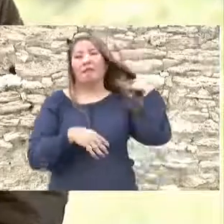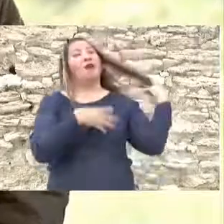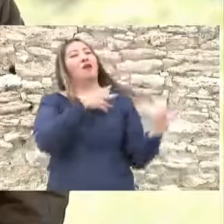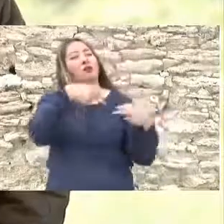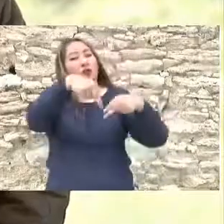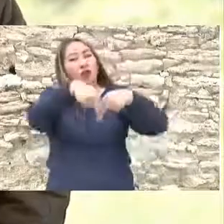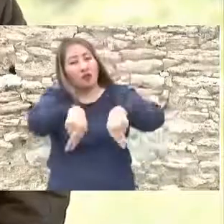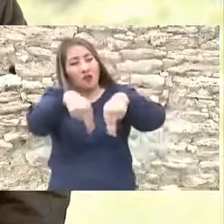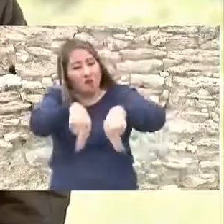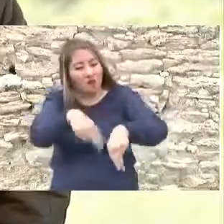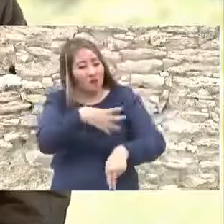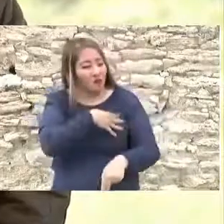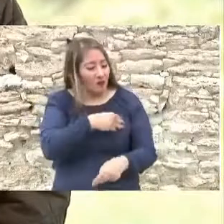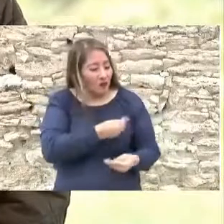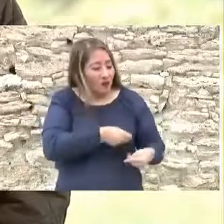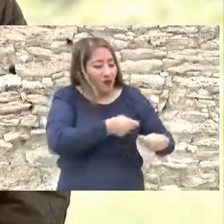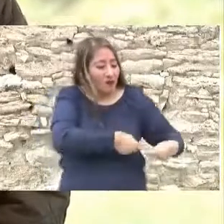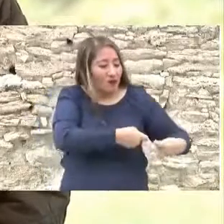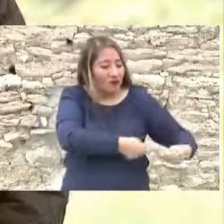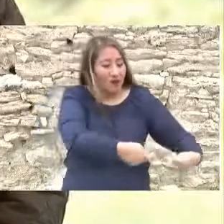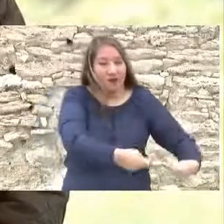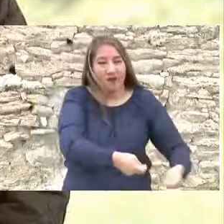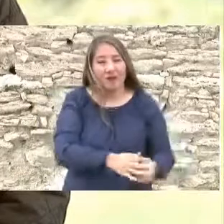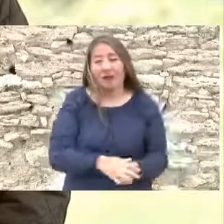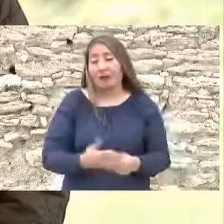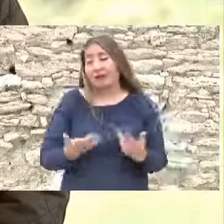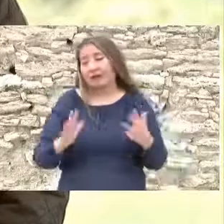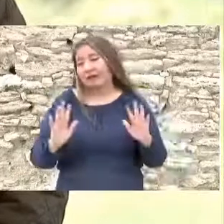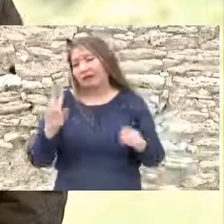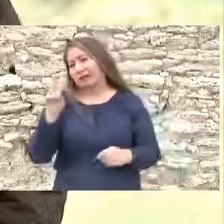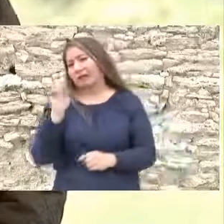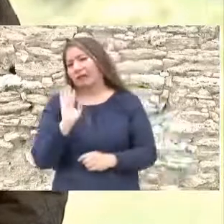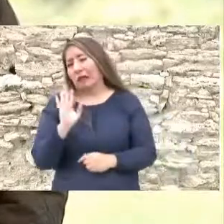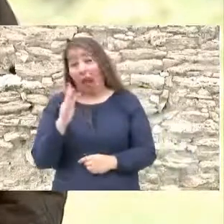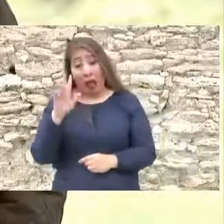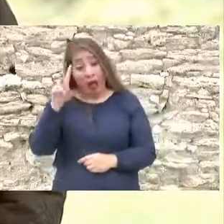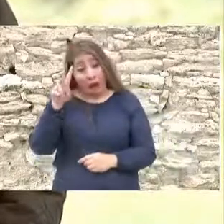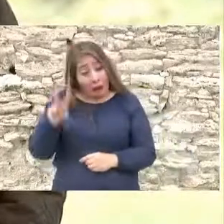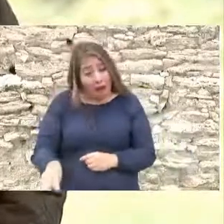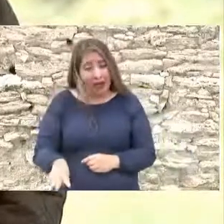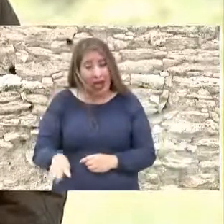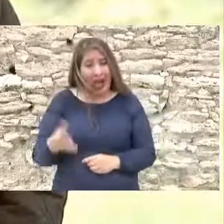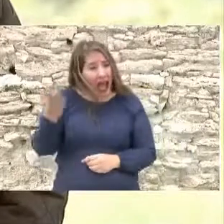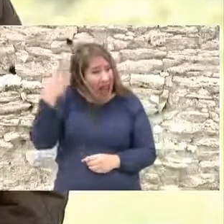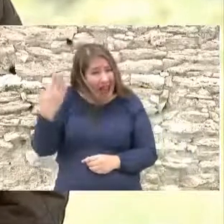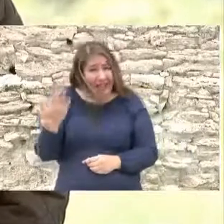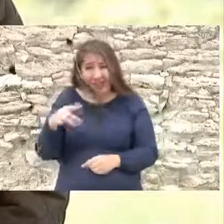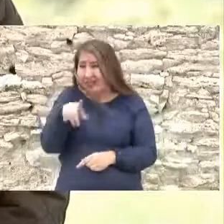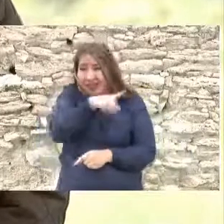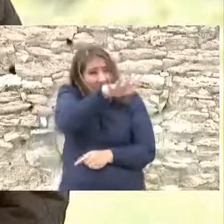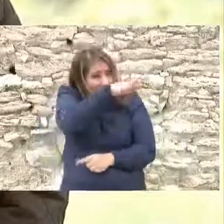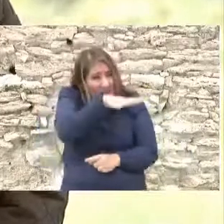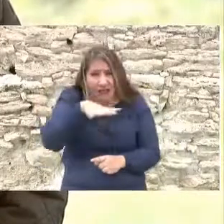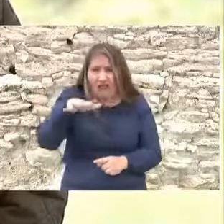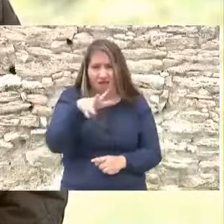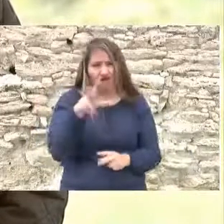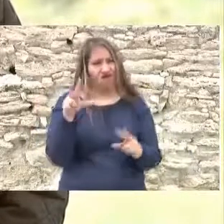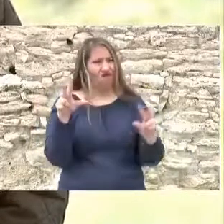nuestros nietos y la verdad que no estaba así el país